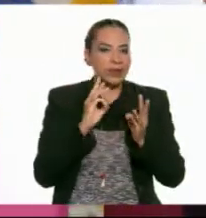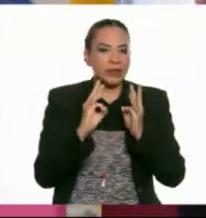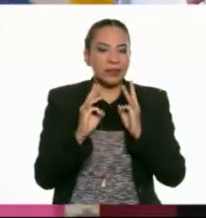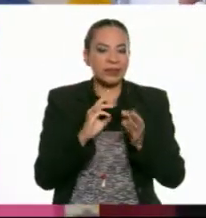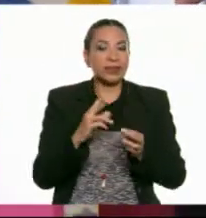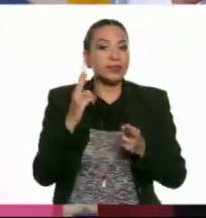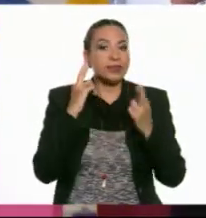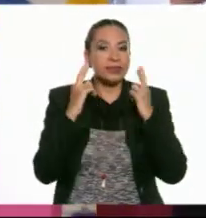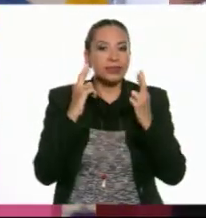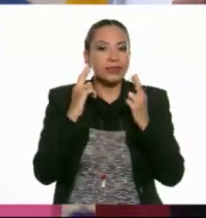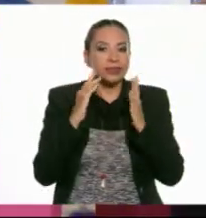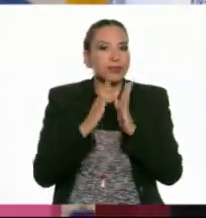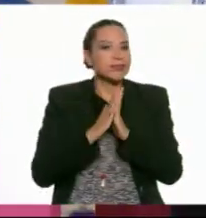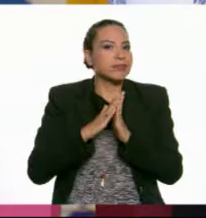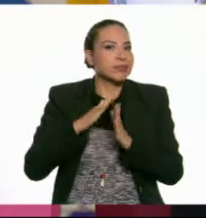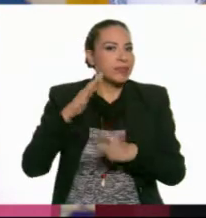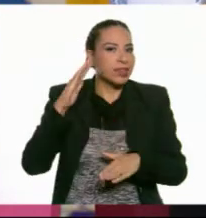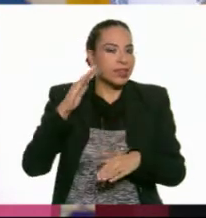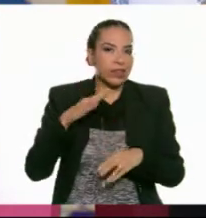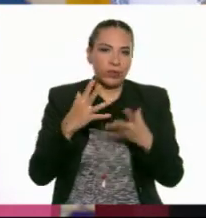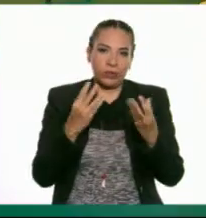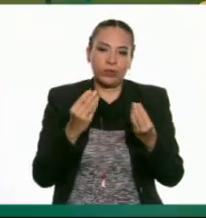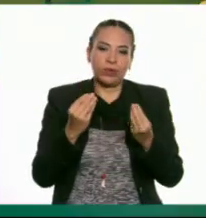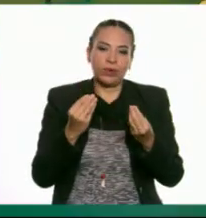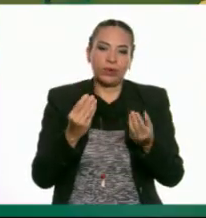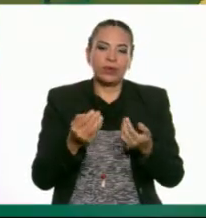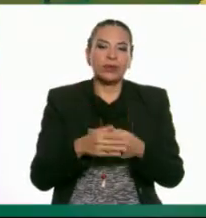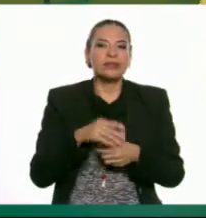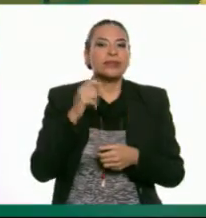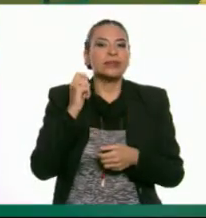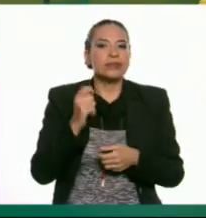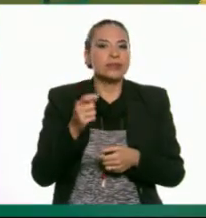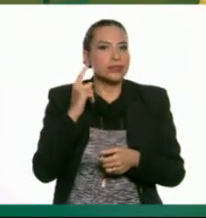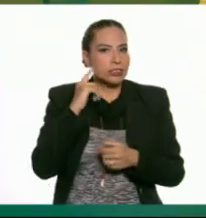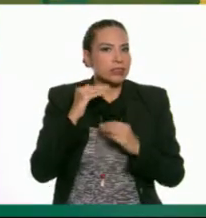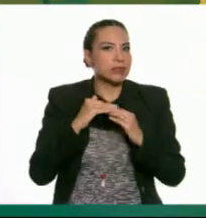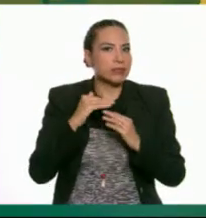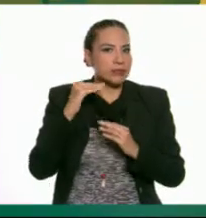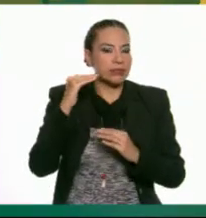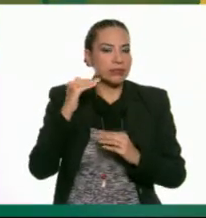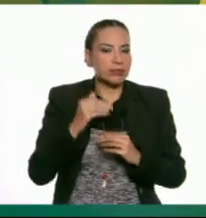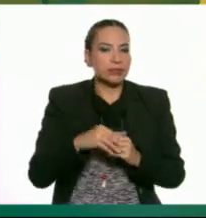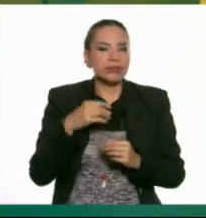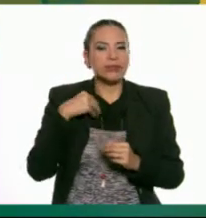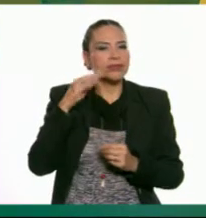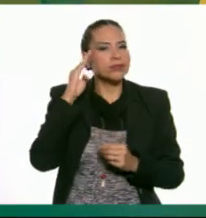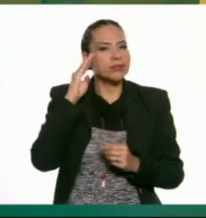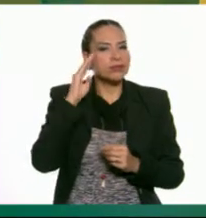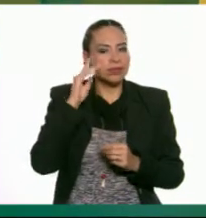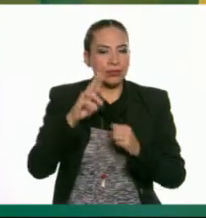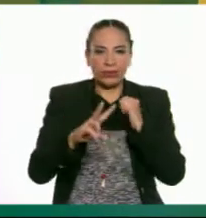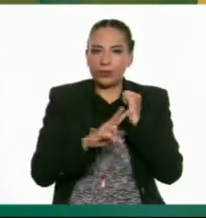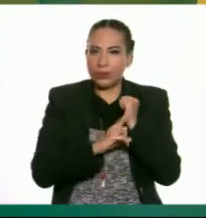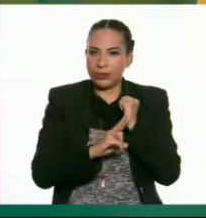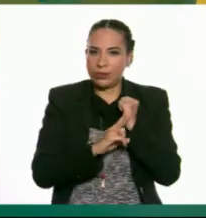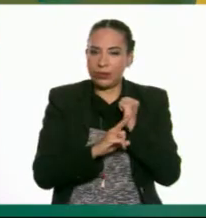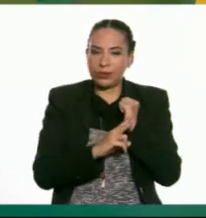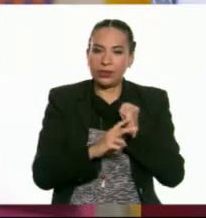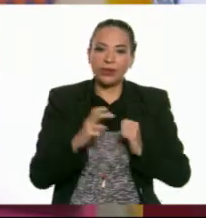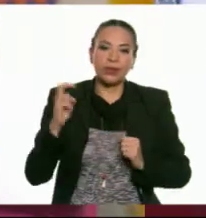El sonido se incrementó mucho, significativamente. Me hace pensar que los vasos